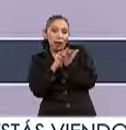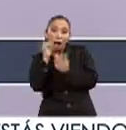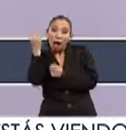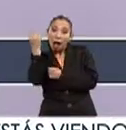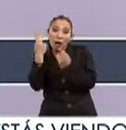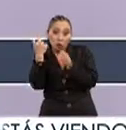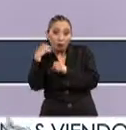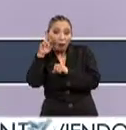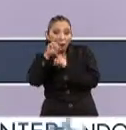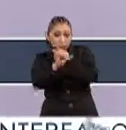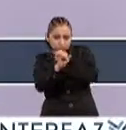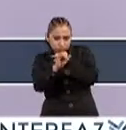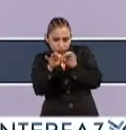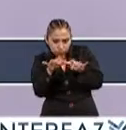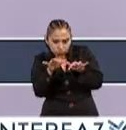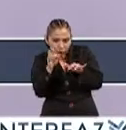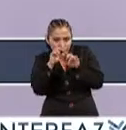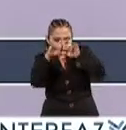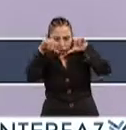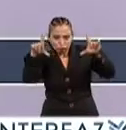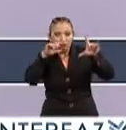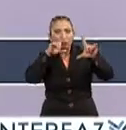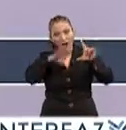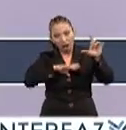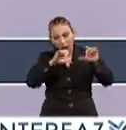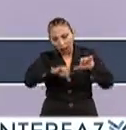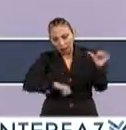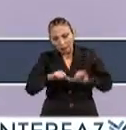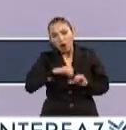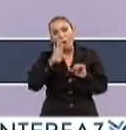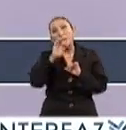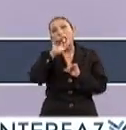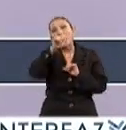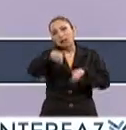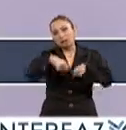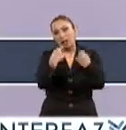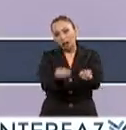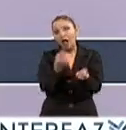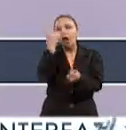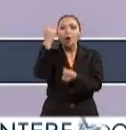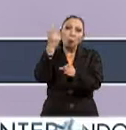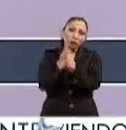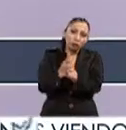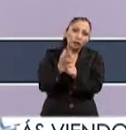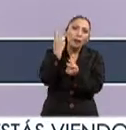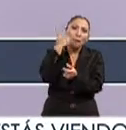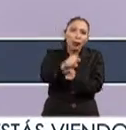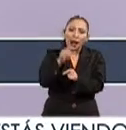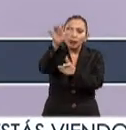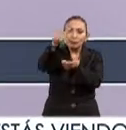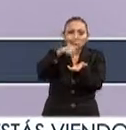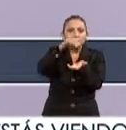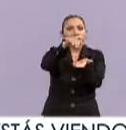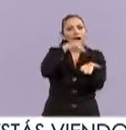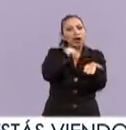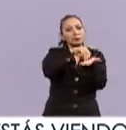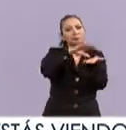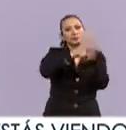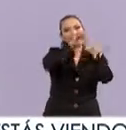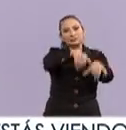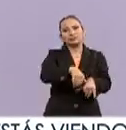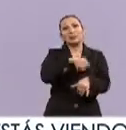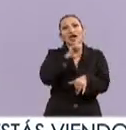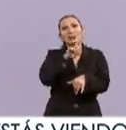Aquellos que nos sigan de manera remota también tendremos algunas dinámicas, algunas becas que vamos a ofrecer, algunas oportunidades de reclutamiento por parte de